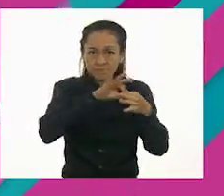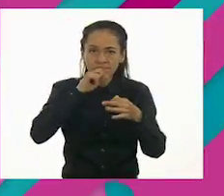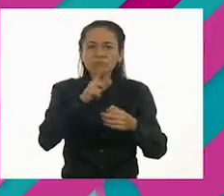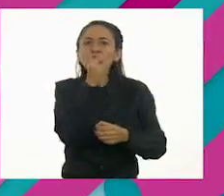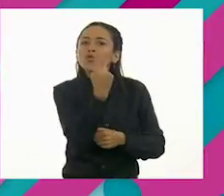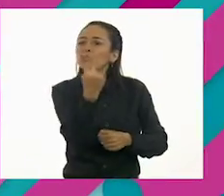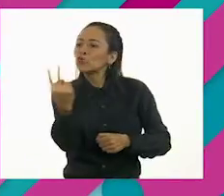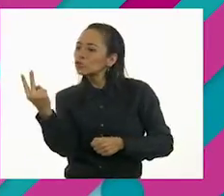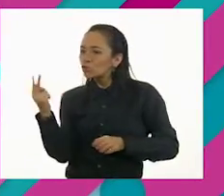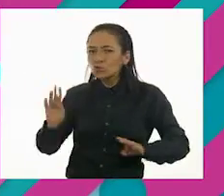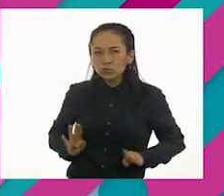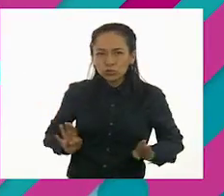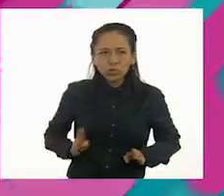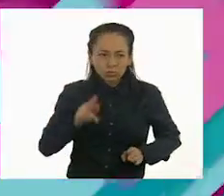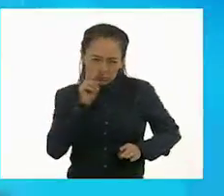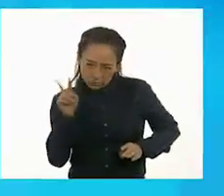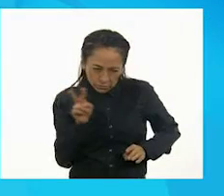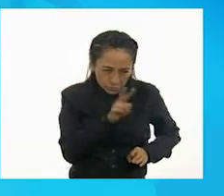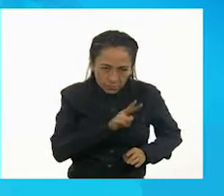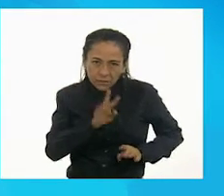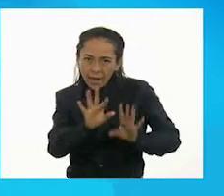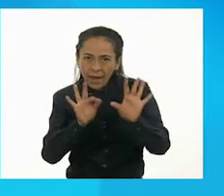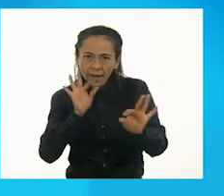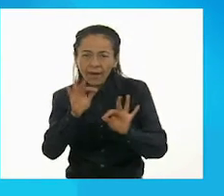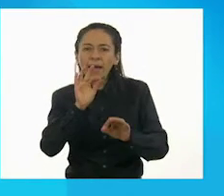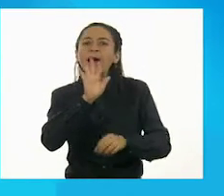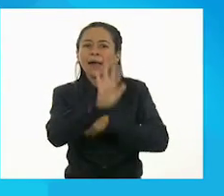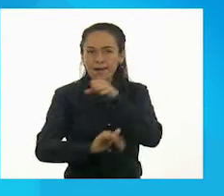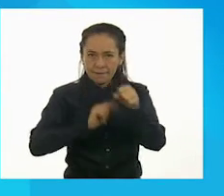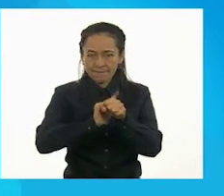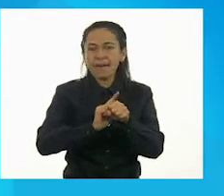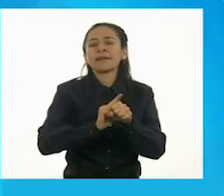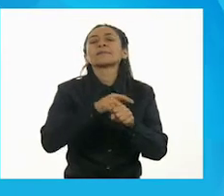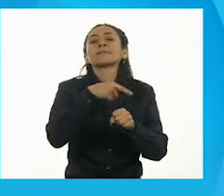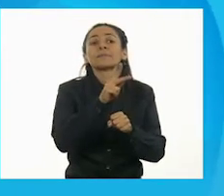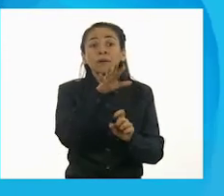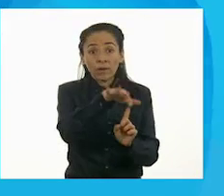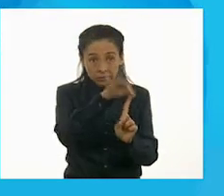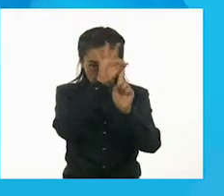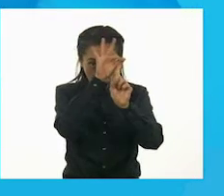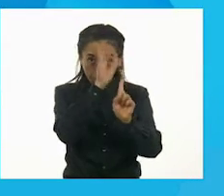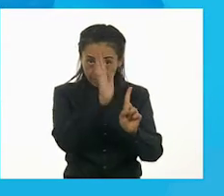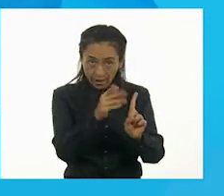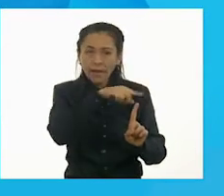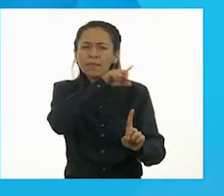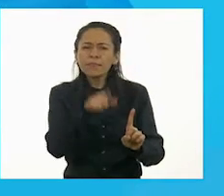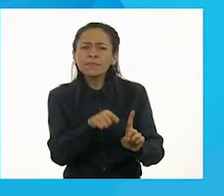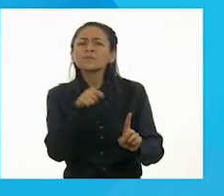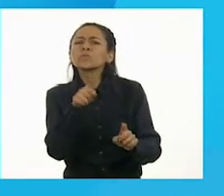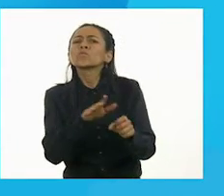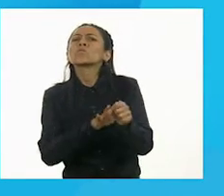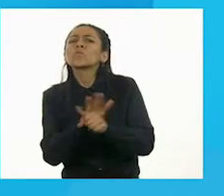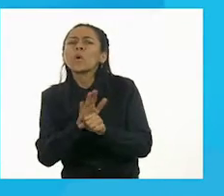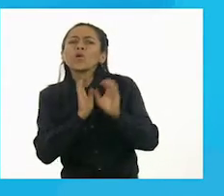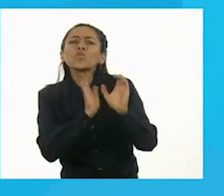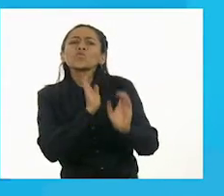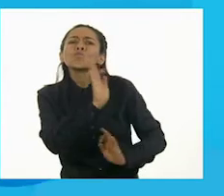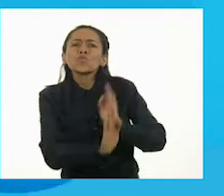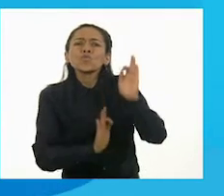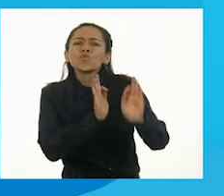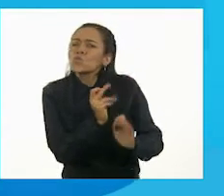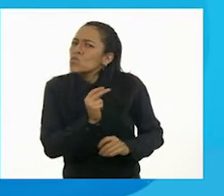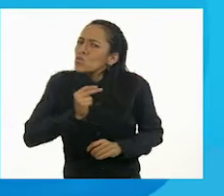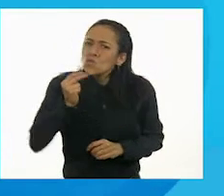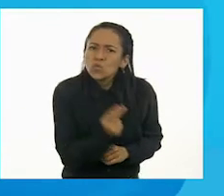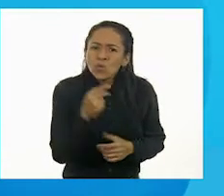animales y marquen con una palomita los cuidados que necesita. Si lo pueden hacer con algún familiar, lo pueden